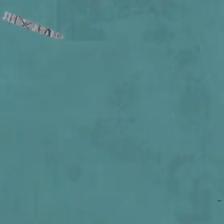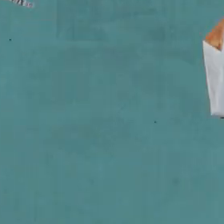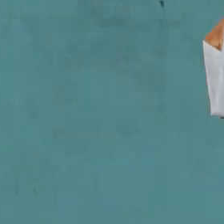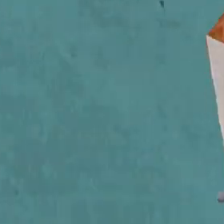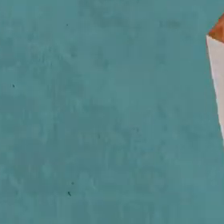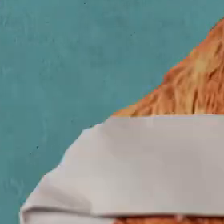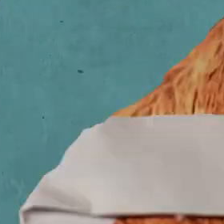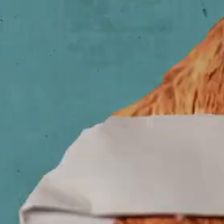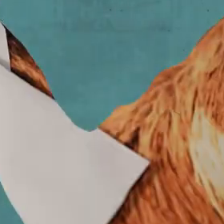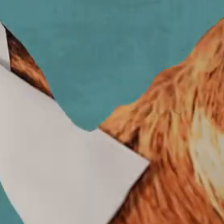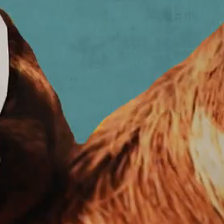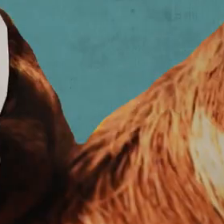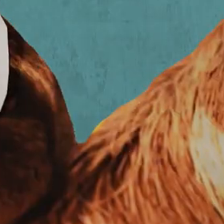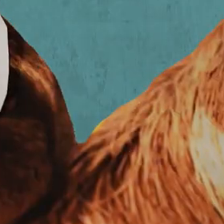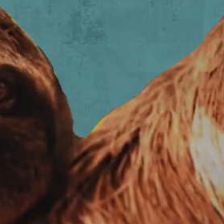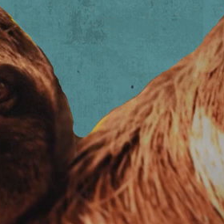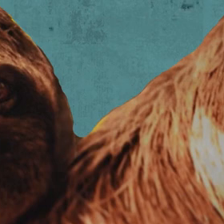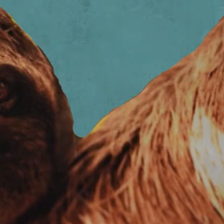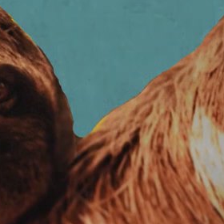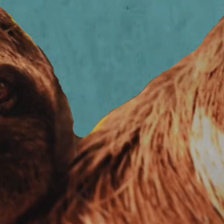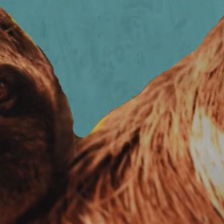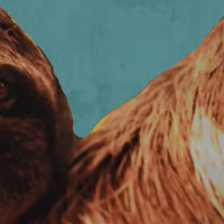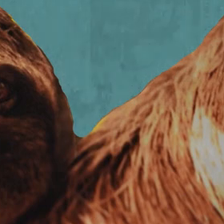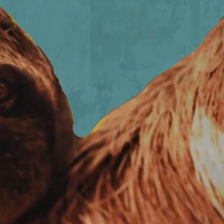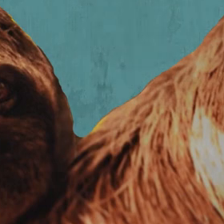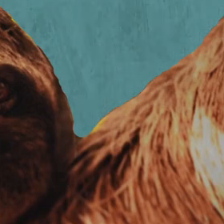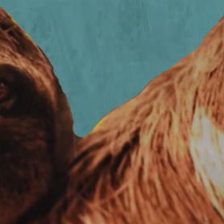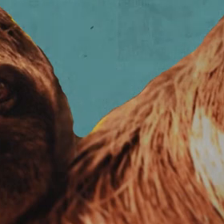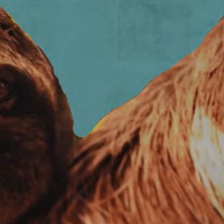Muy buenas noches.